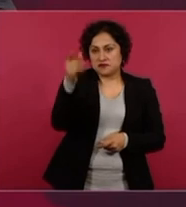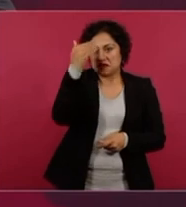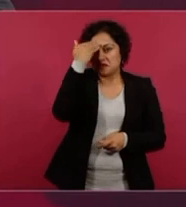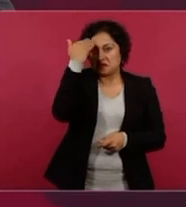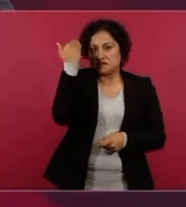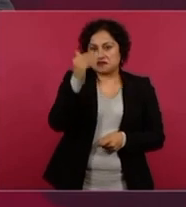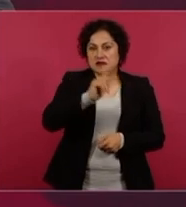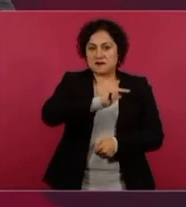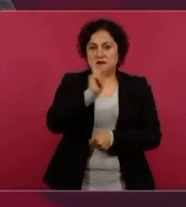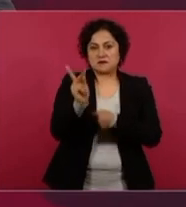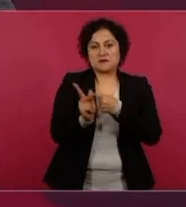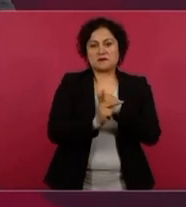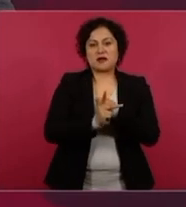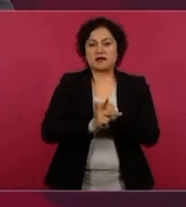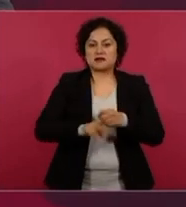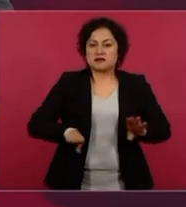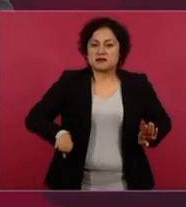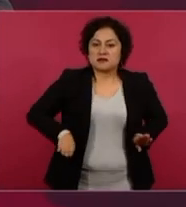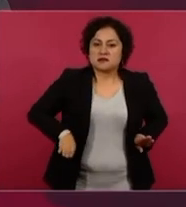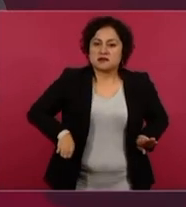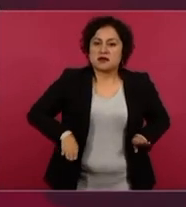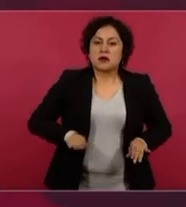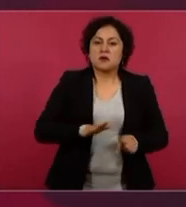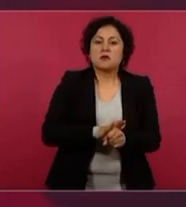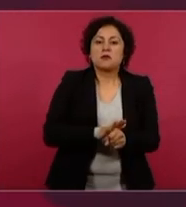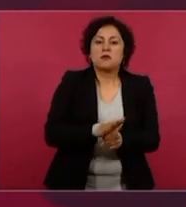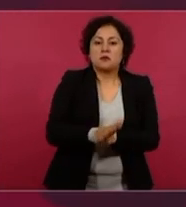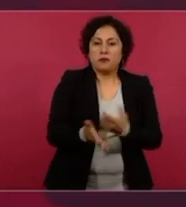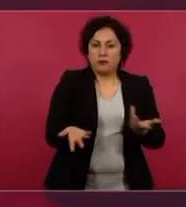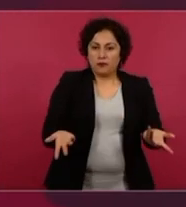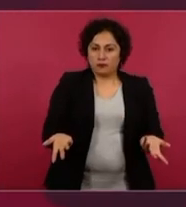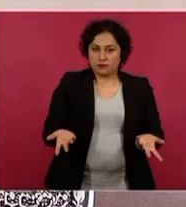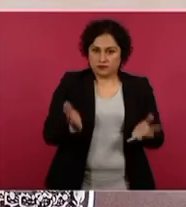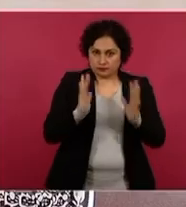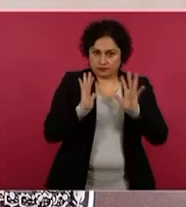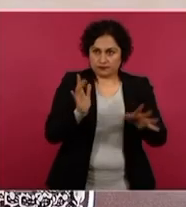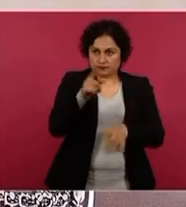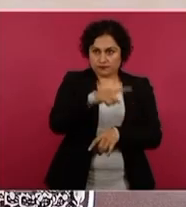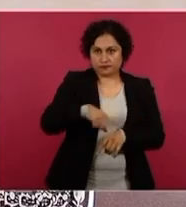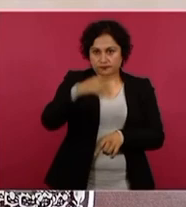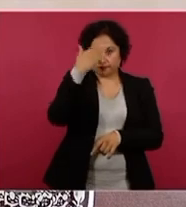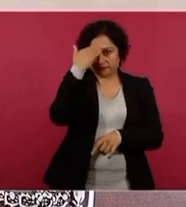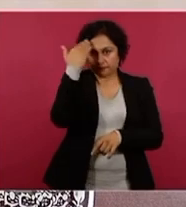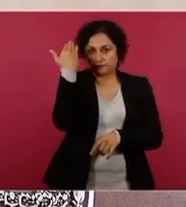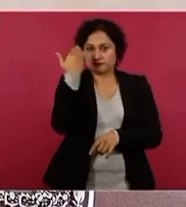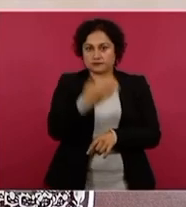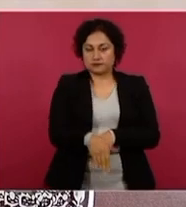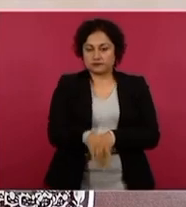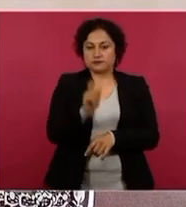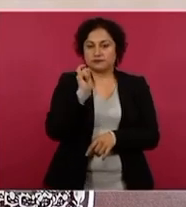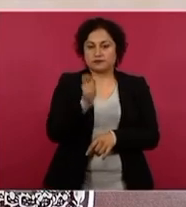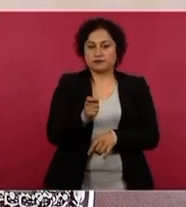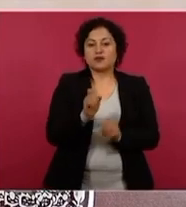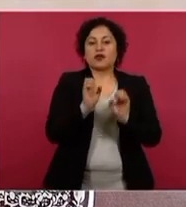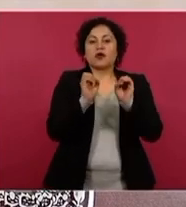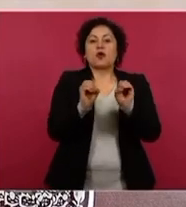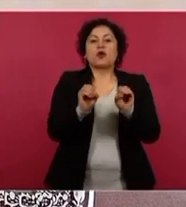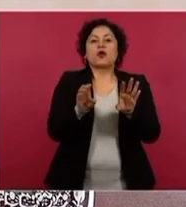ni creo que hagan mella las campañas